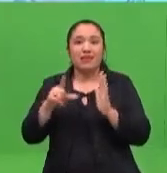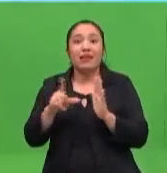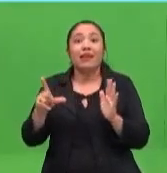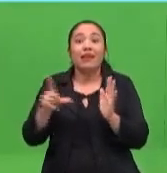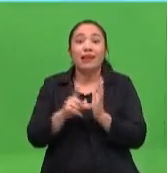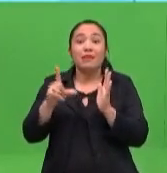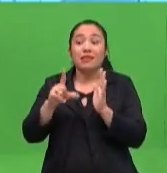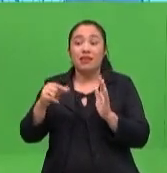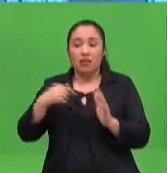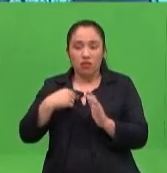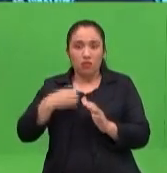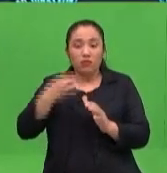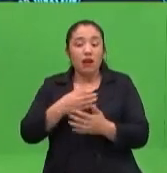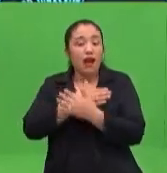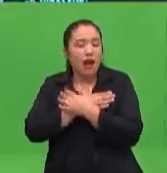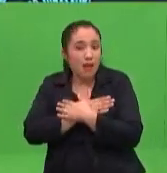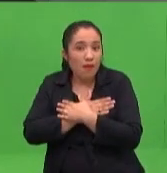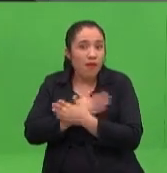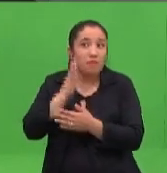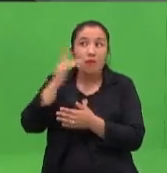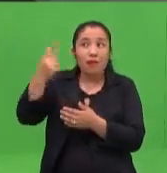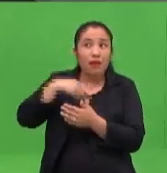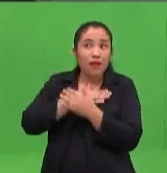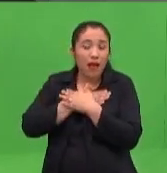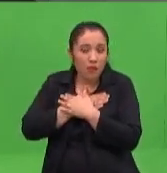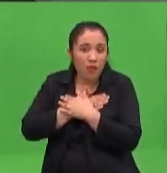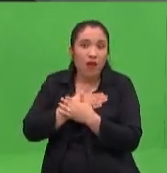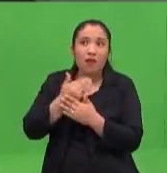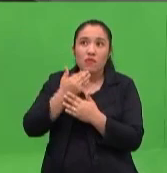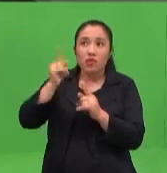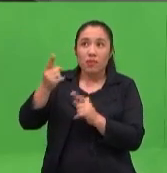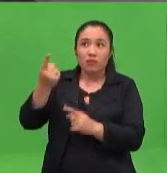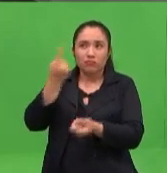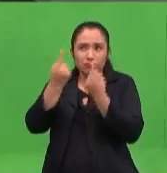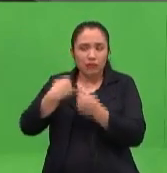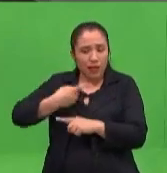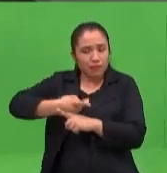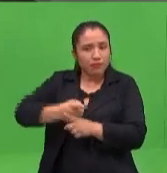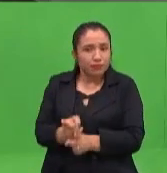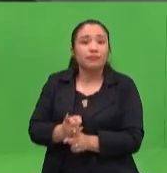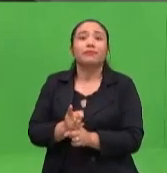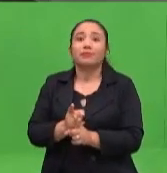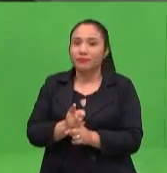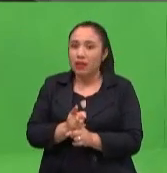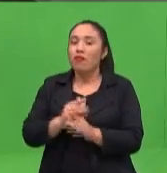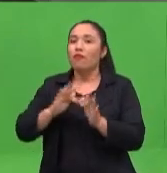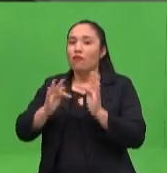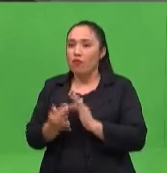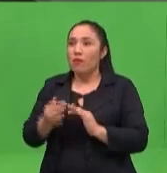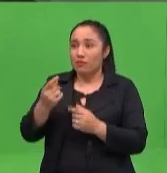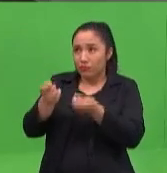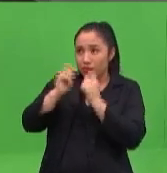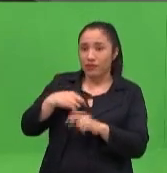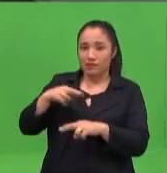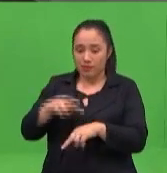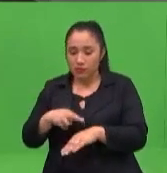la estructura, que ellos necesitan tanto como el amor. Necesitan horarios, necesitan responsabilidades,